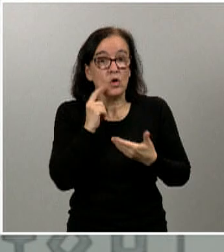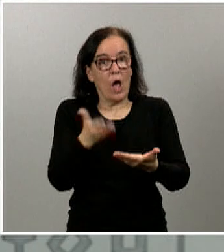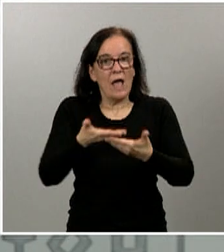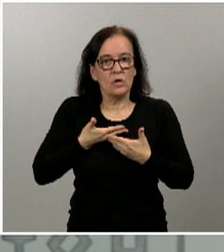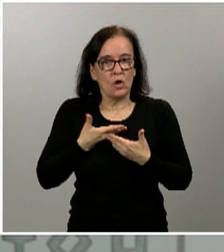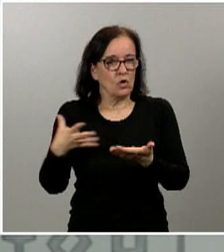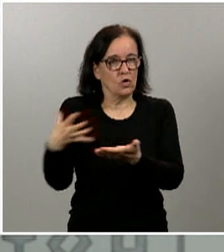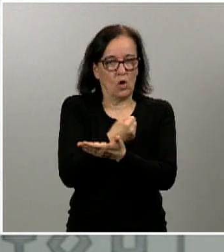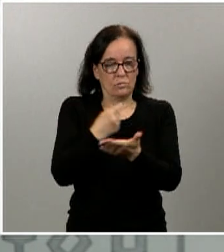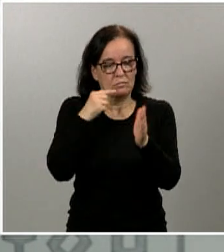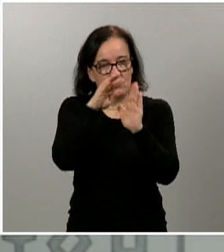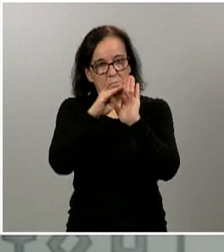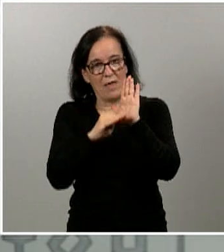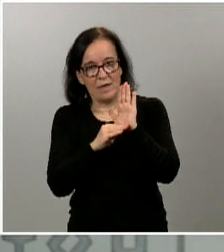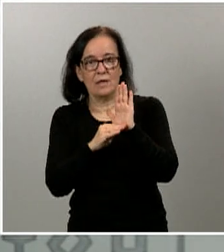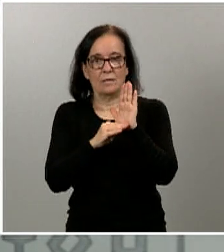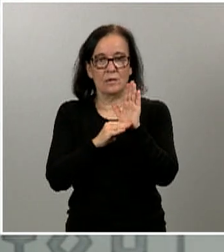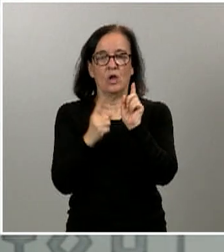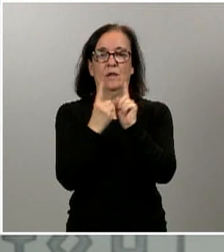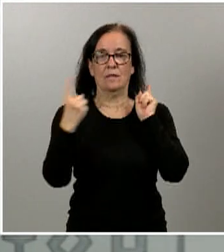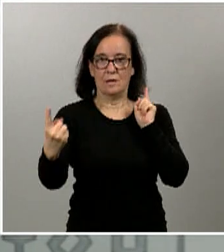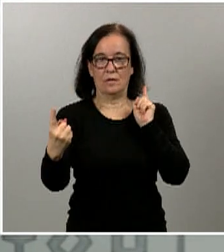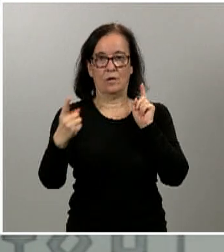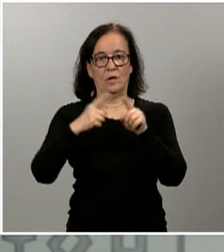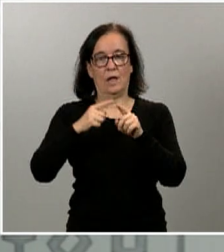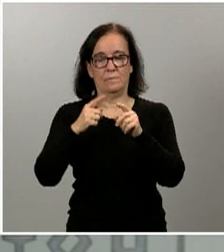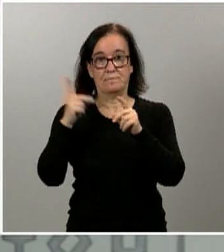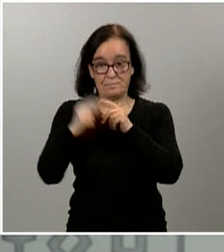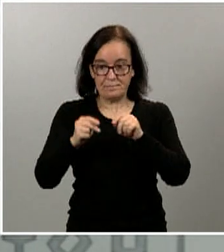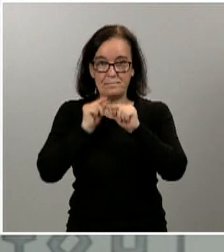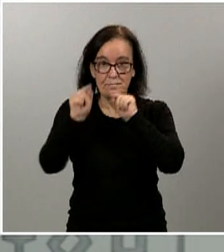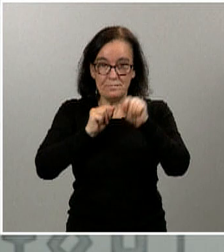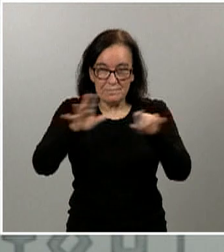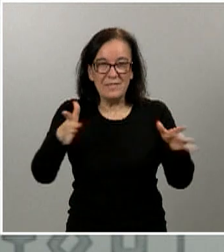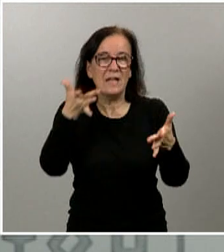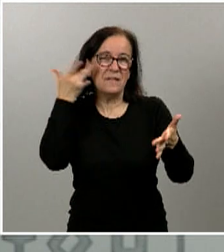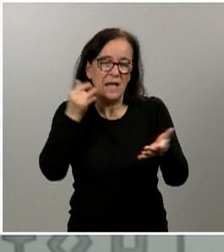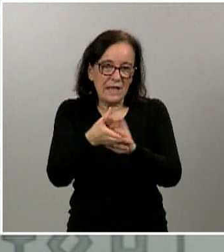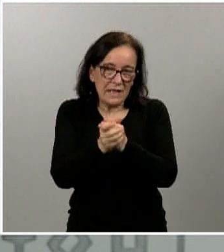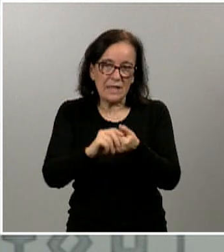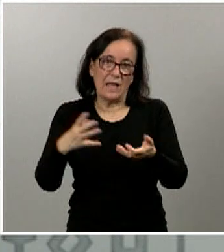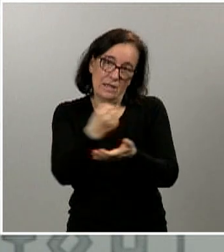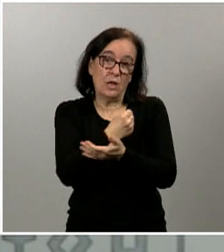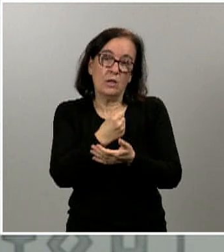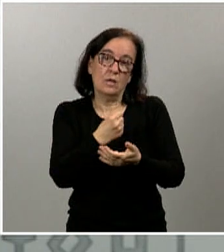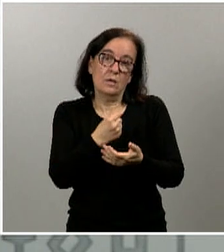medidas de distanciamiento a cortar la transmisión, además de las medidas de higiene, de distanciamiento y tal. Entonces, bueno, las mascarillas es una cosa